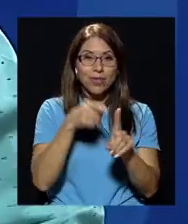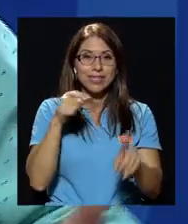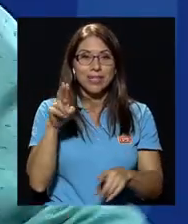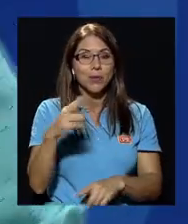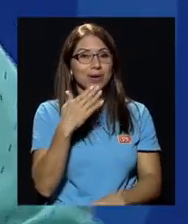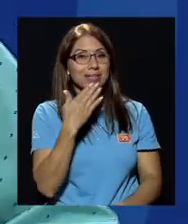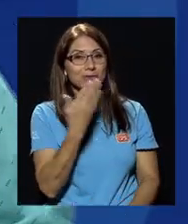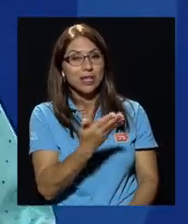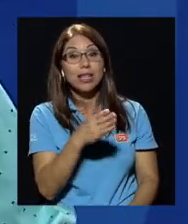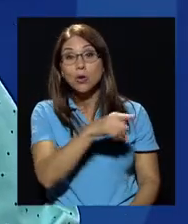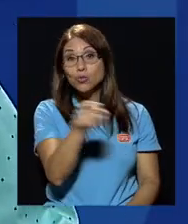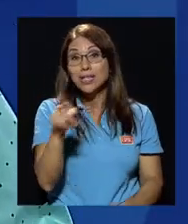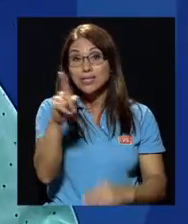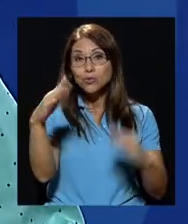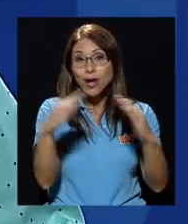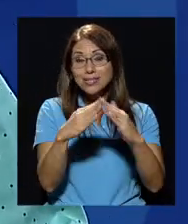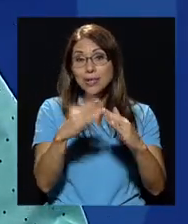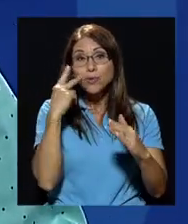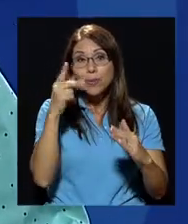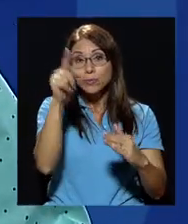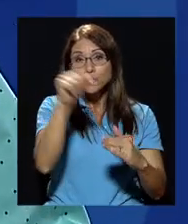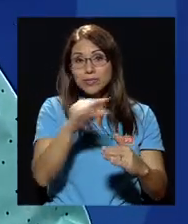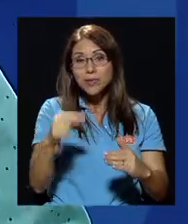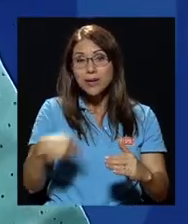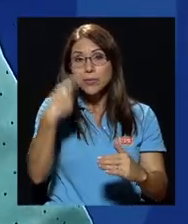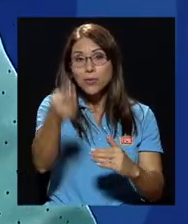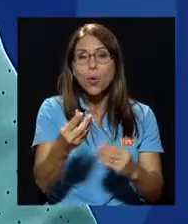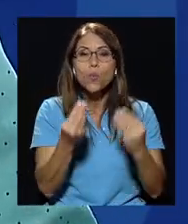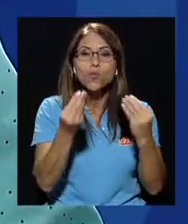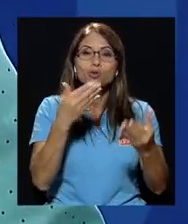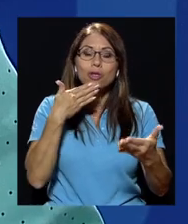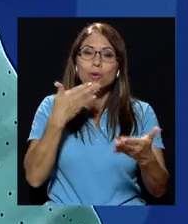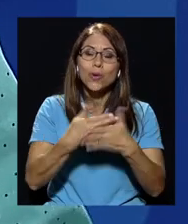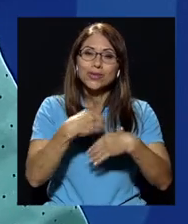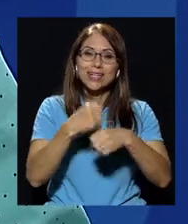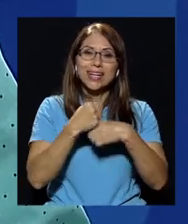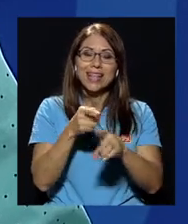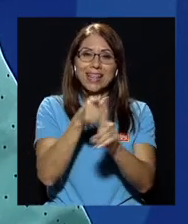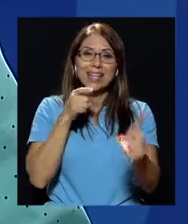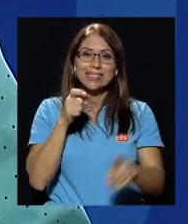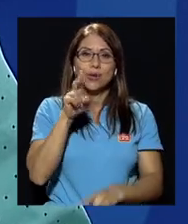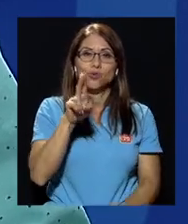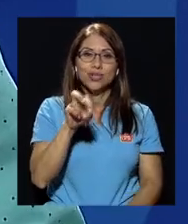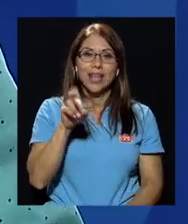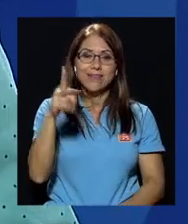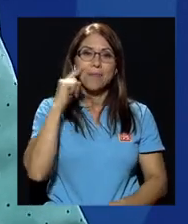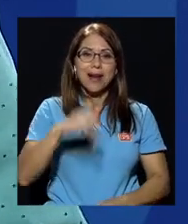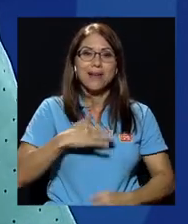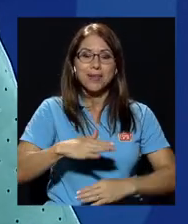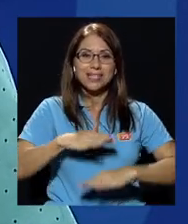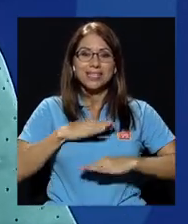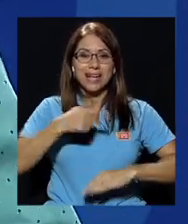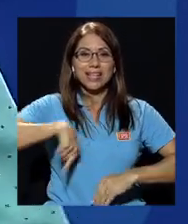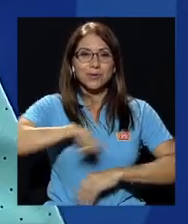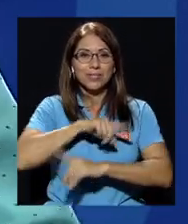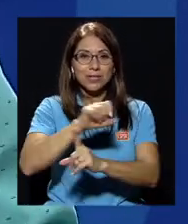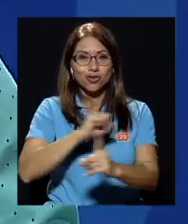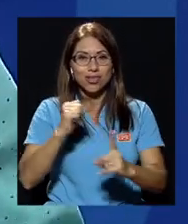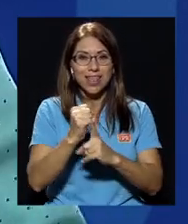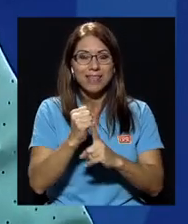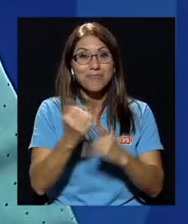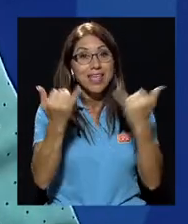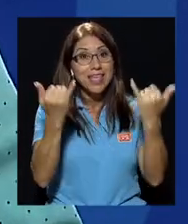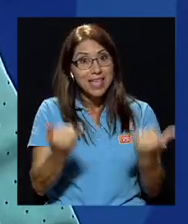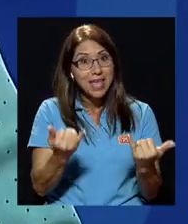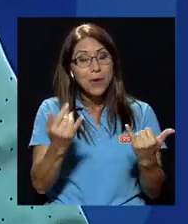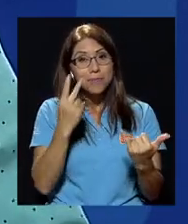ustedes en su casa, nos vemos a la vuelta de una semana, con mucho de lo bueno que se genera desde la UCR para el bienestar de nuestra sociedad, y los dejamos